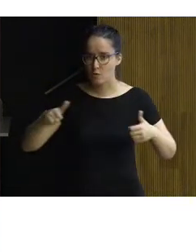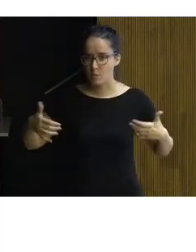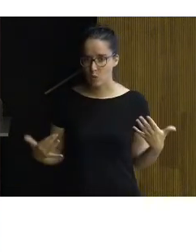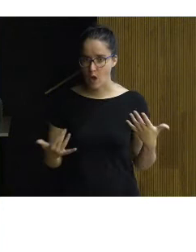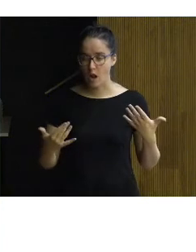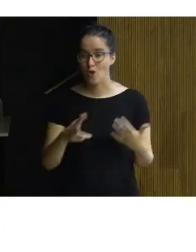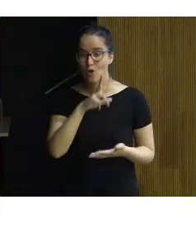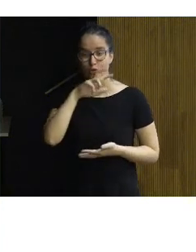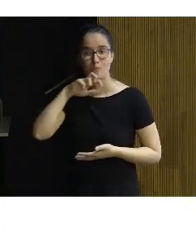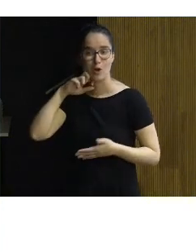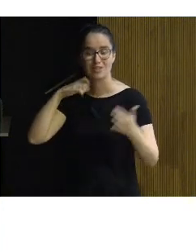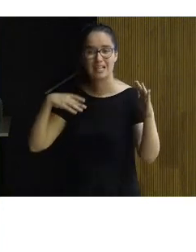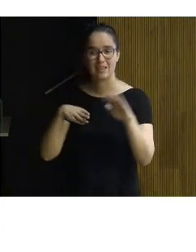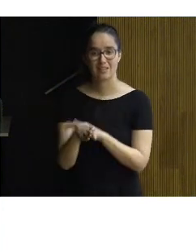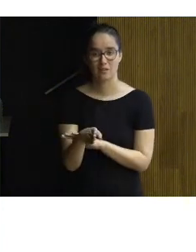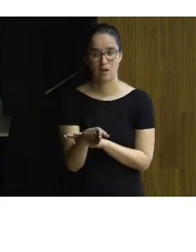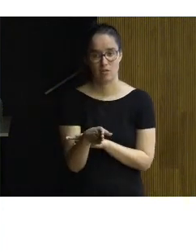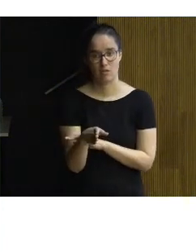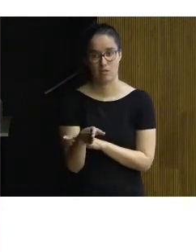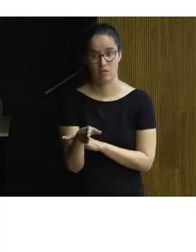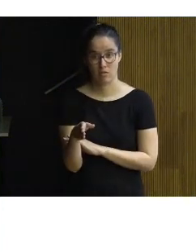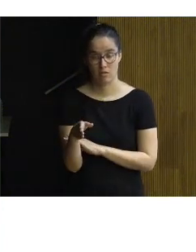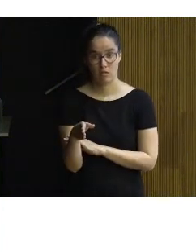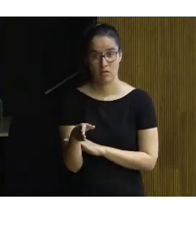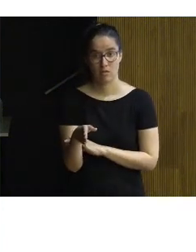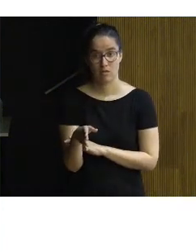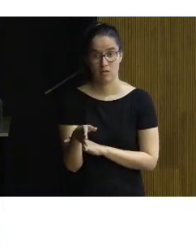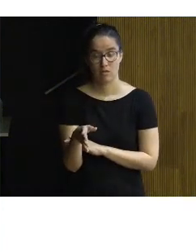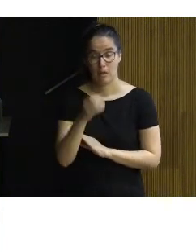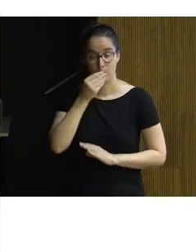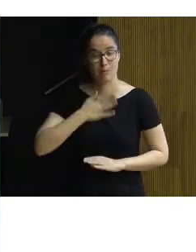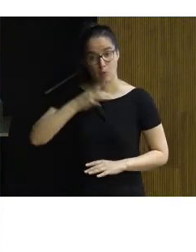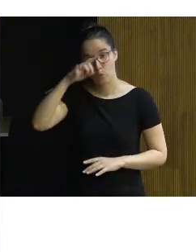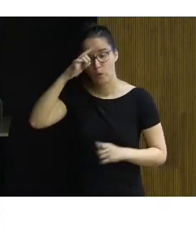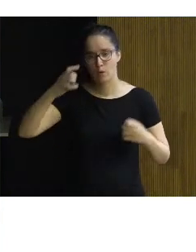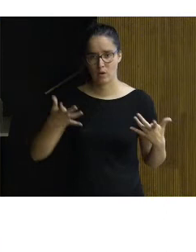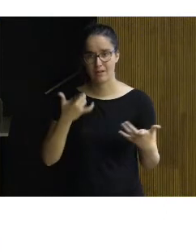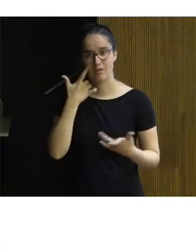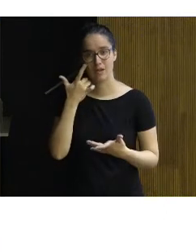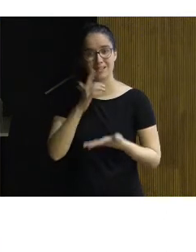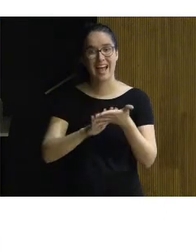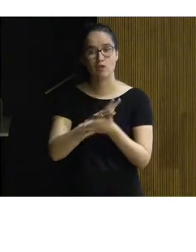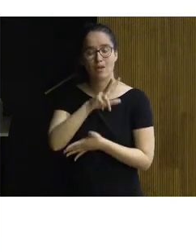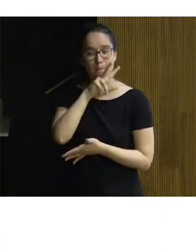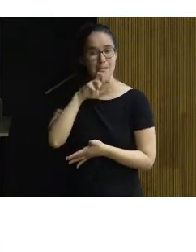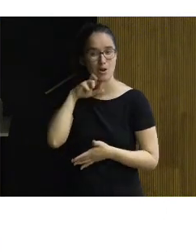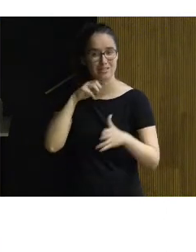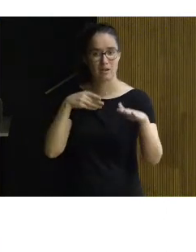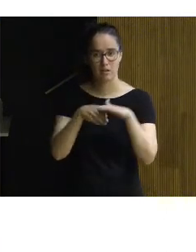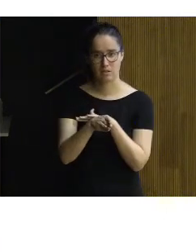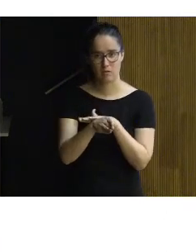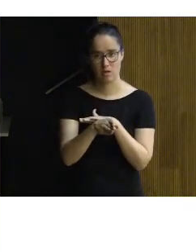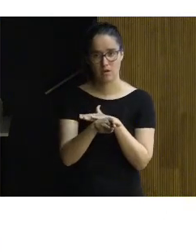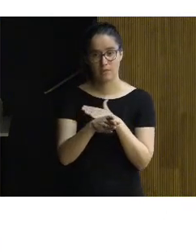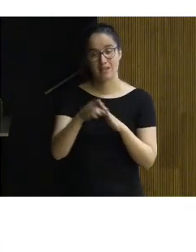eran los valores de accesibilidad que tenía ese bien cultural fijaros que hablo de valores de accesibilidad y así